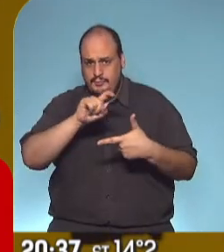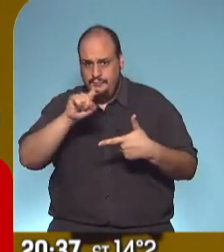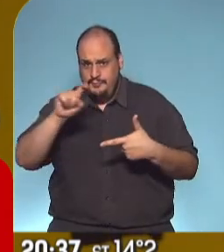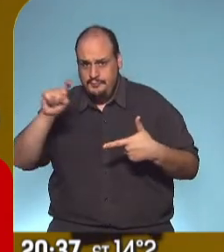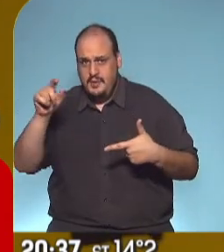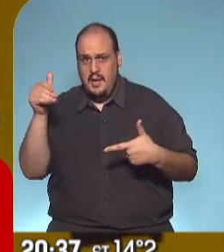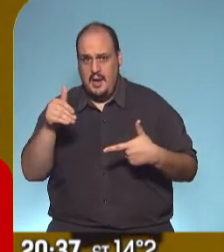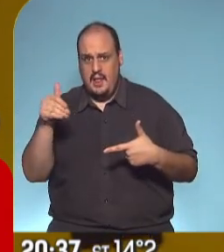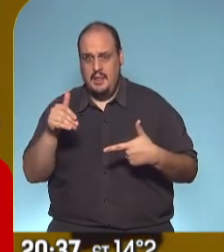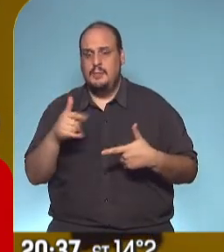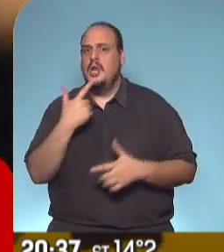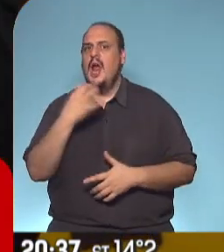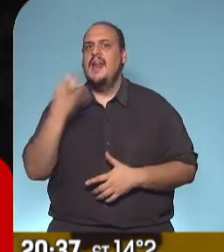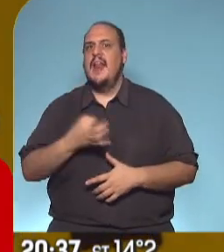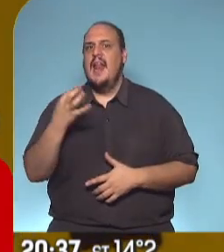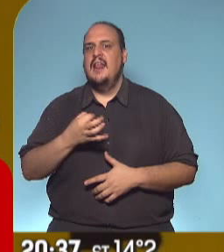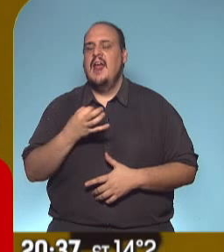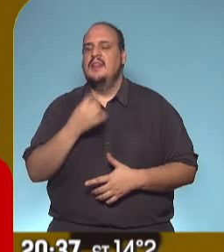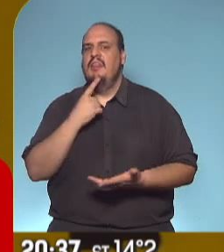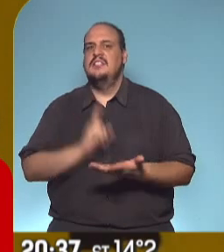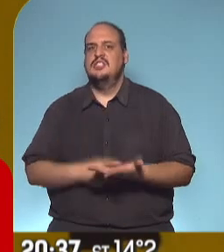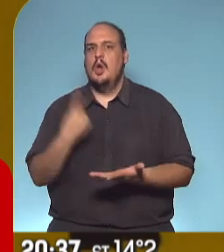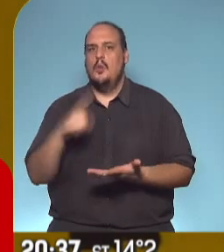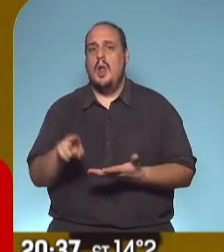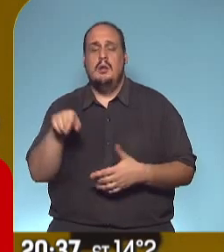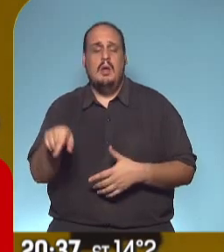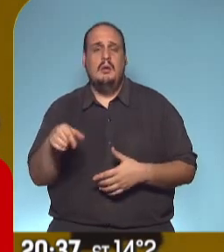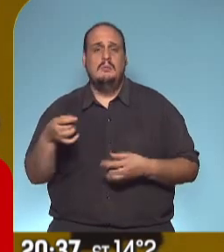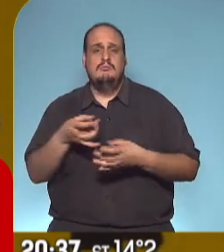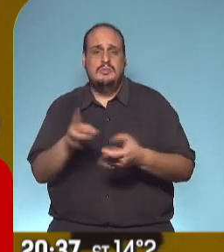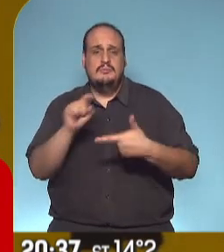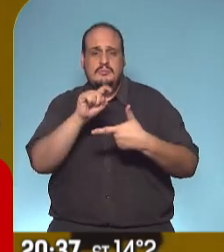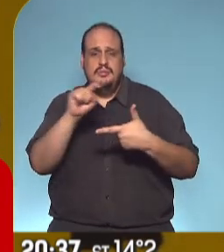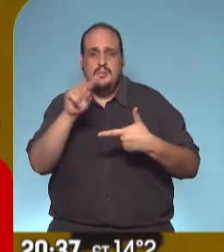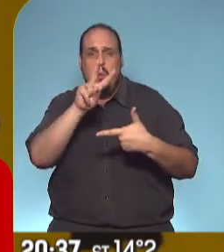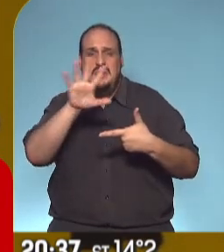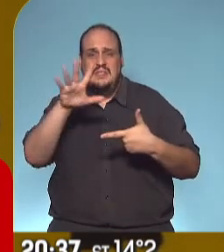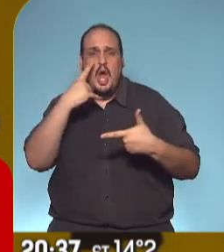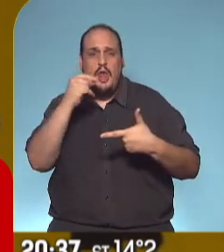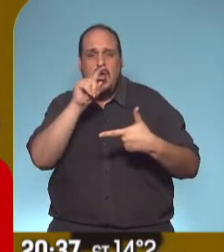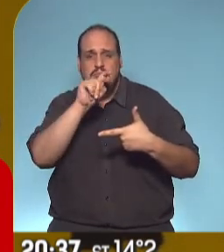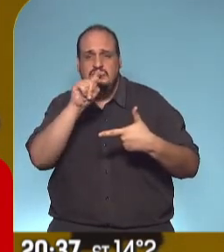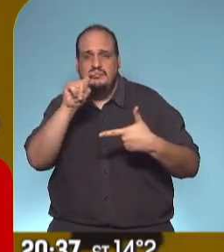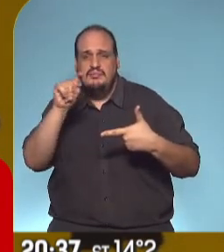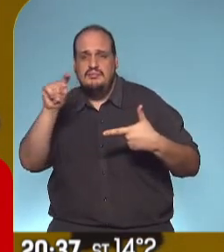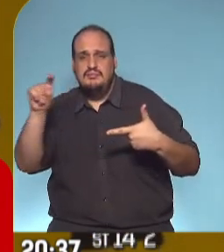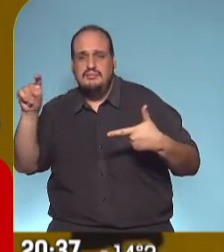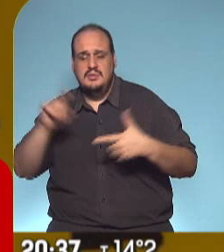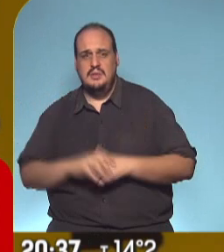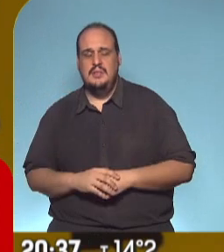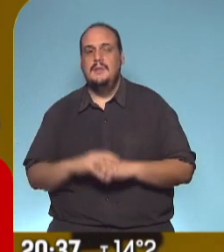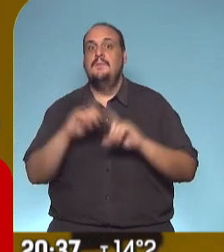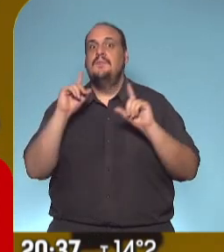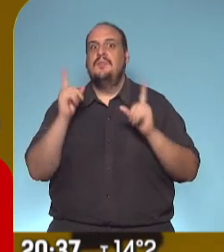Pero la realidad es que la decisión se tomó porque tenemos los casos estabilizados hace 25 días. Y además porque estamos